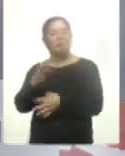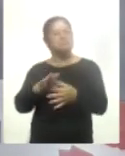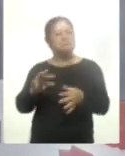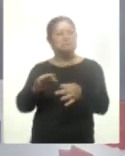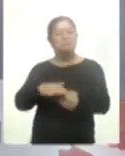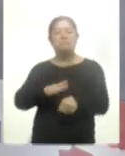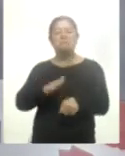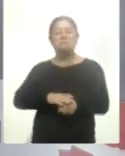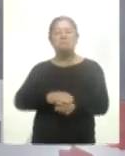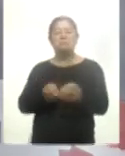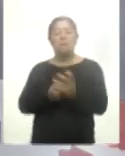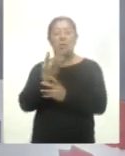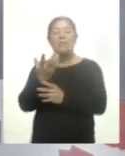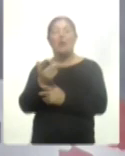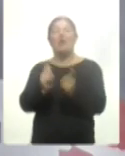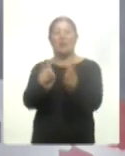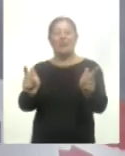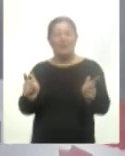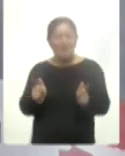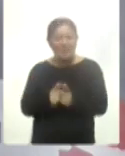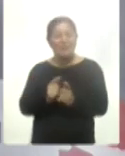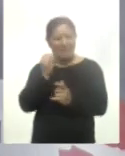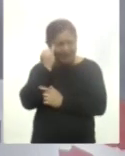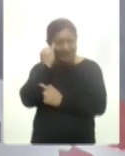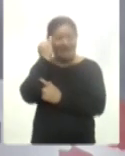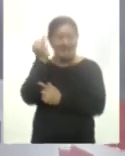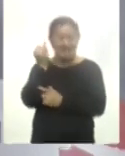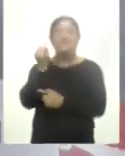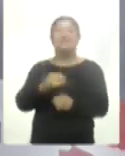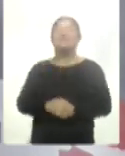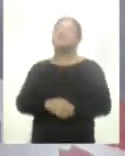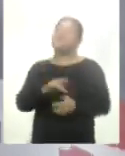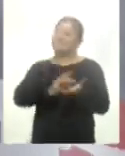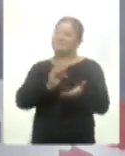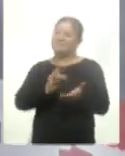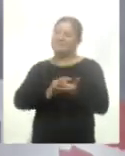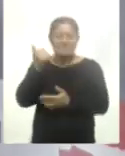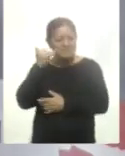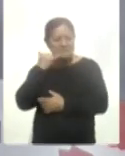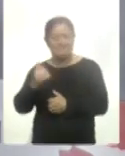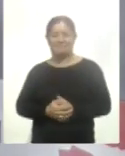cinta El Club de los Idealistas. Marcelo, muy buenas tardes, muchísimas gracias por tomarnos la llamada.